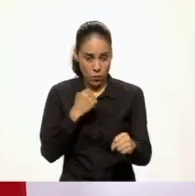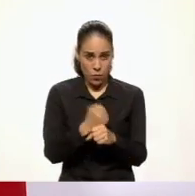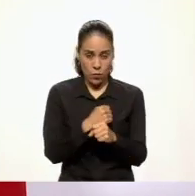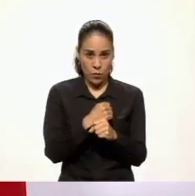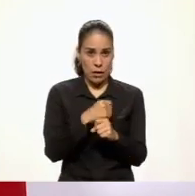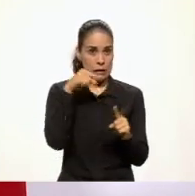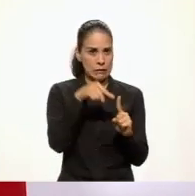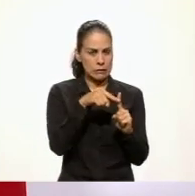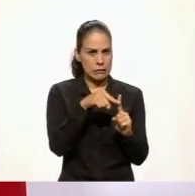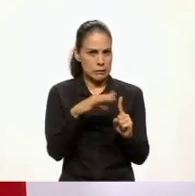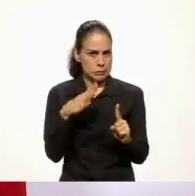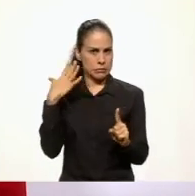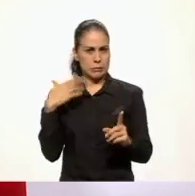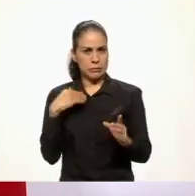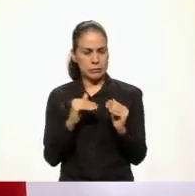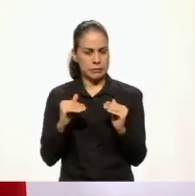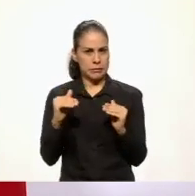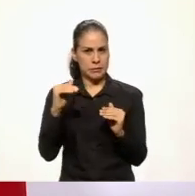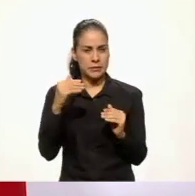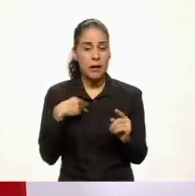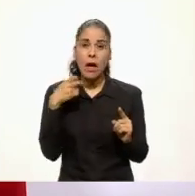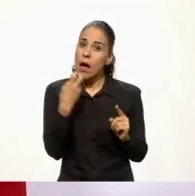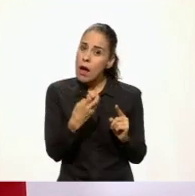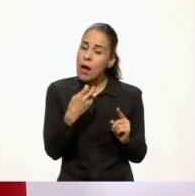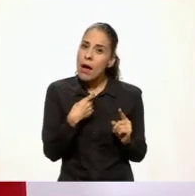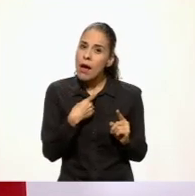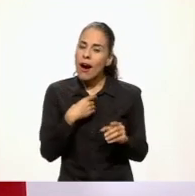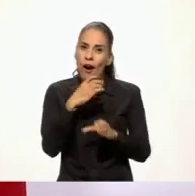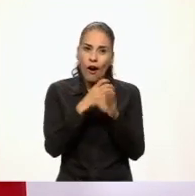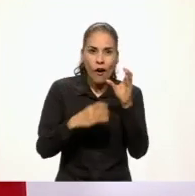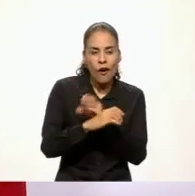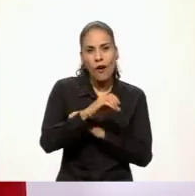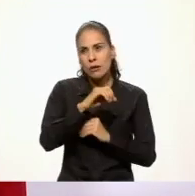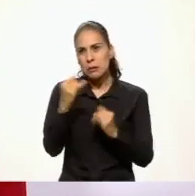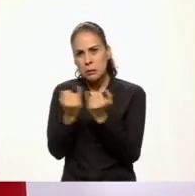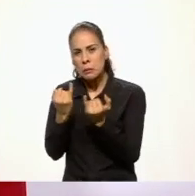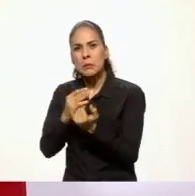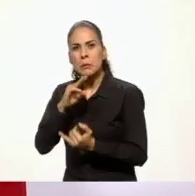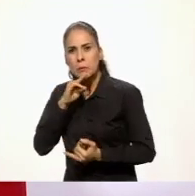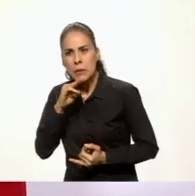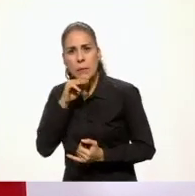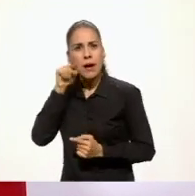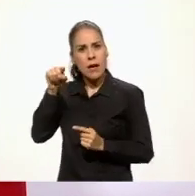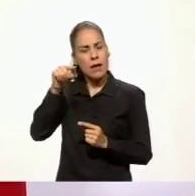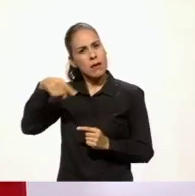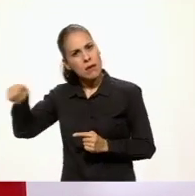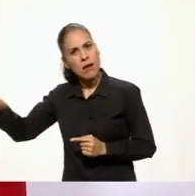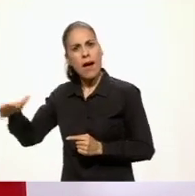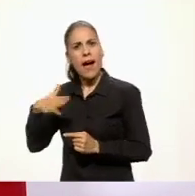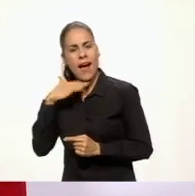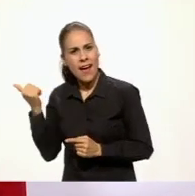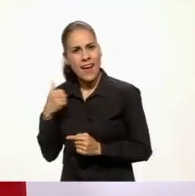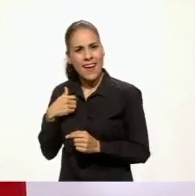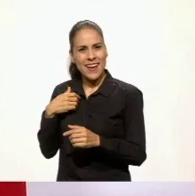un niño precoz. Hacía los deberes de su madre, Rosa Prodigio, que estudiaba alemán en una escuela nocturna.